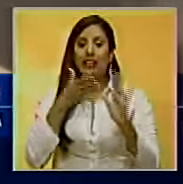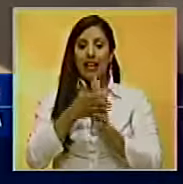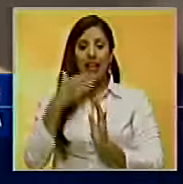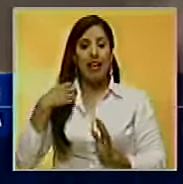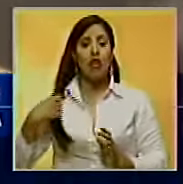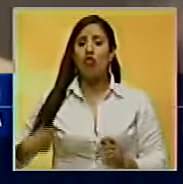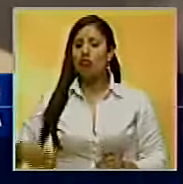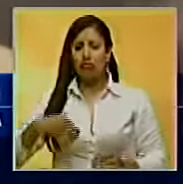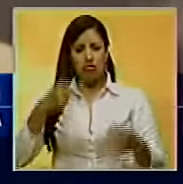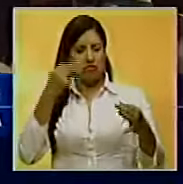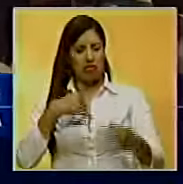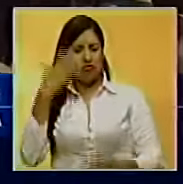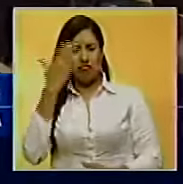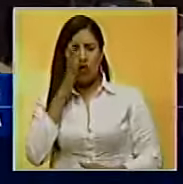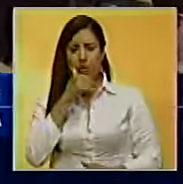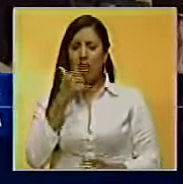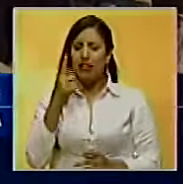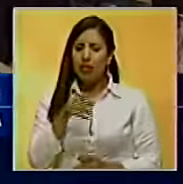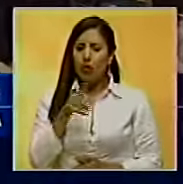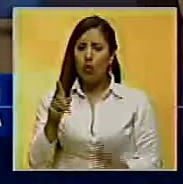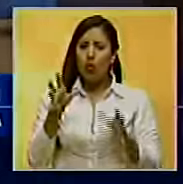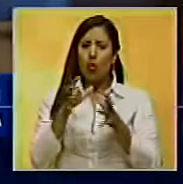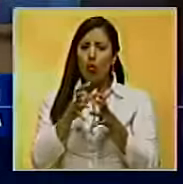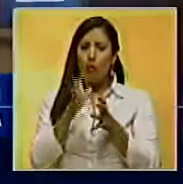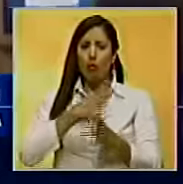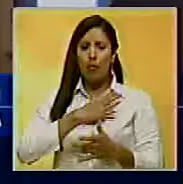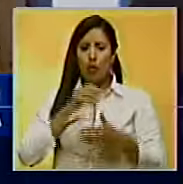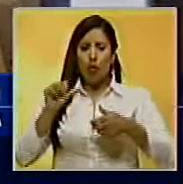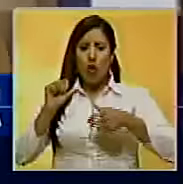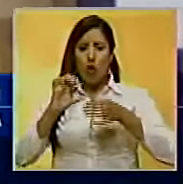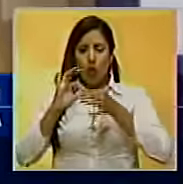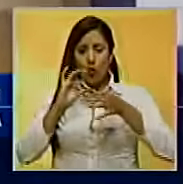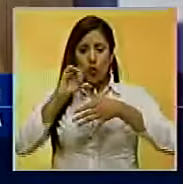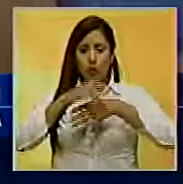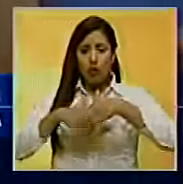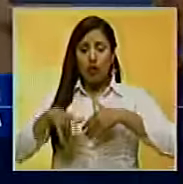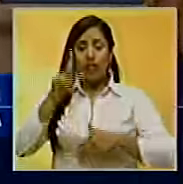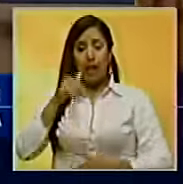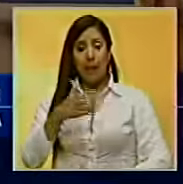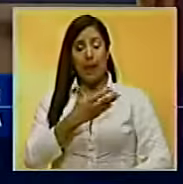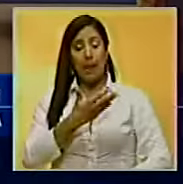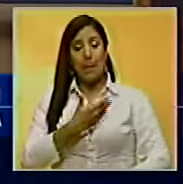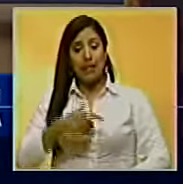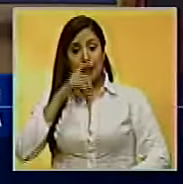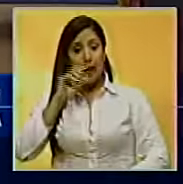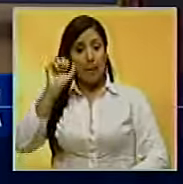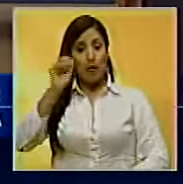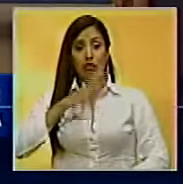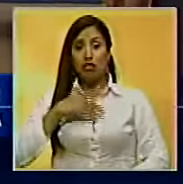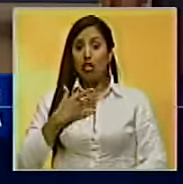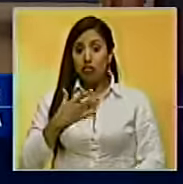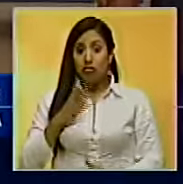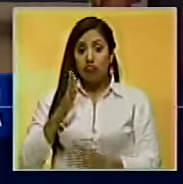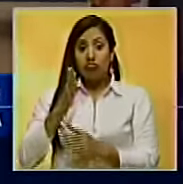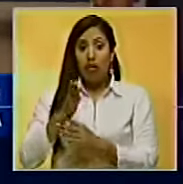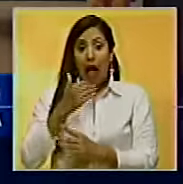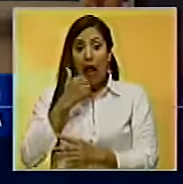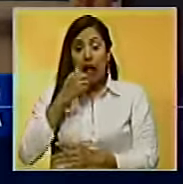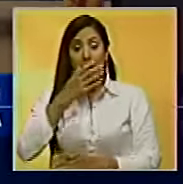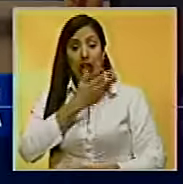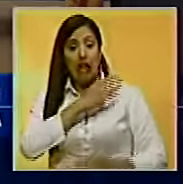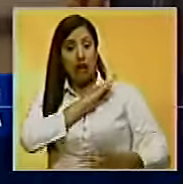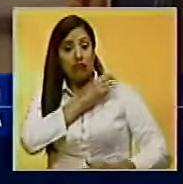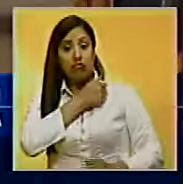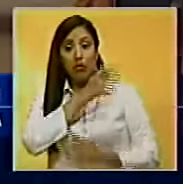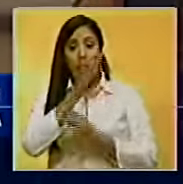que no está seguro de si el grupo de la mediación de UNASUR y el gobierno del presidente Nicolás Maduro quieran a un representante de la Santa